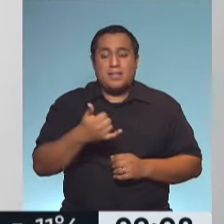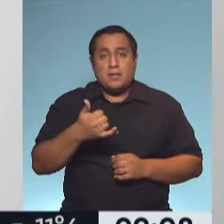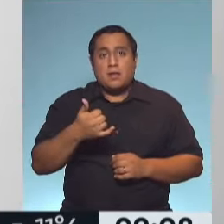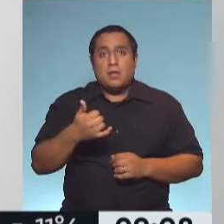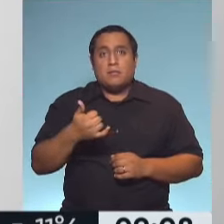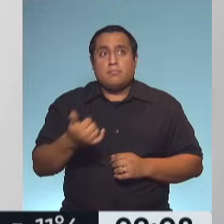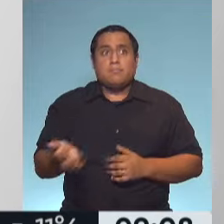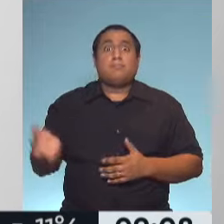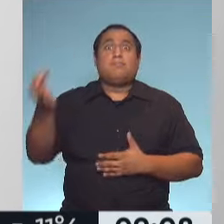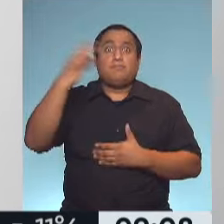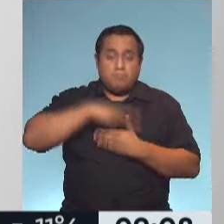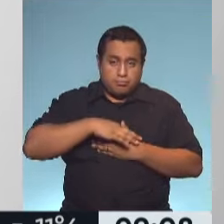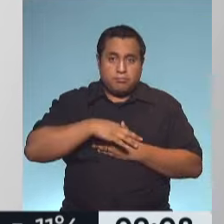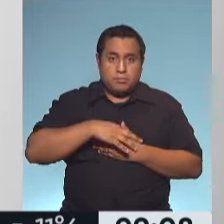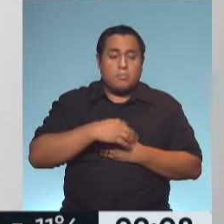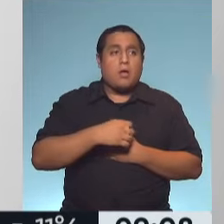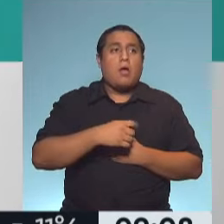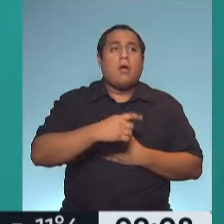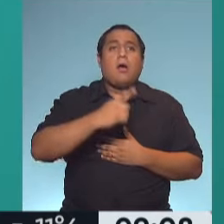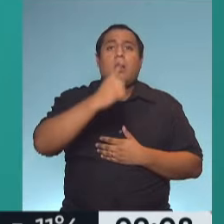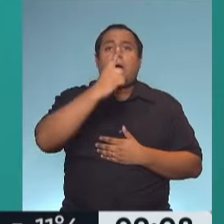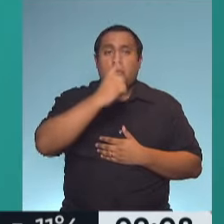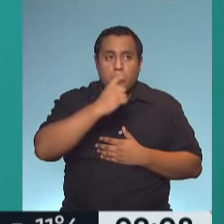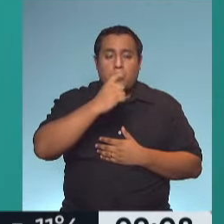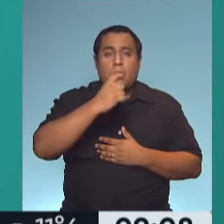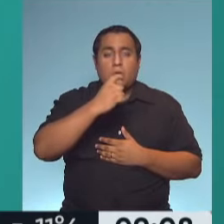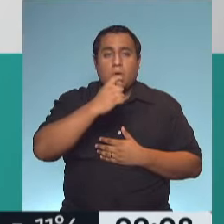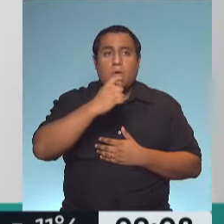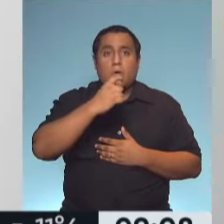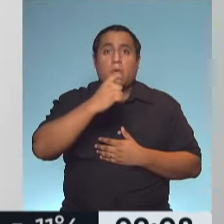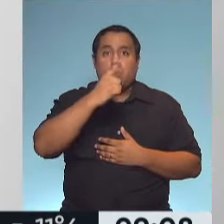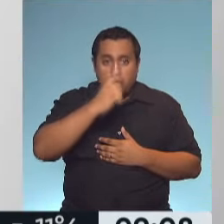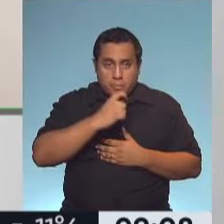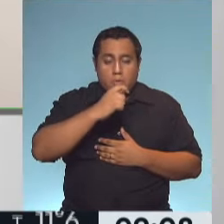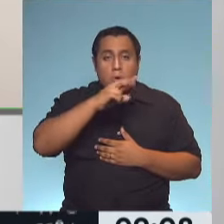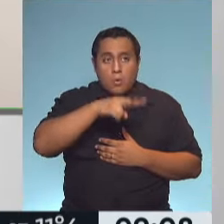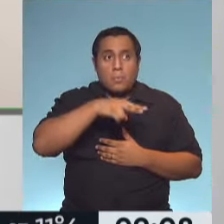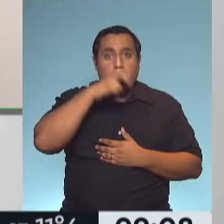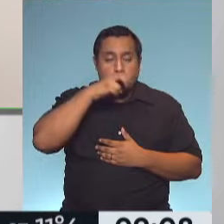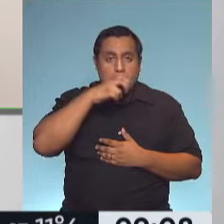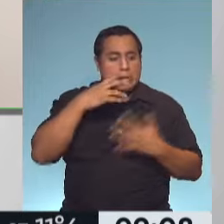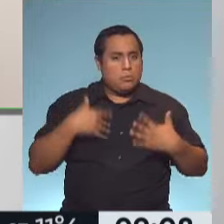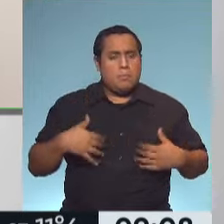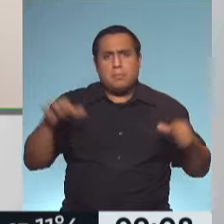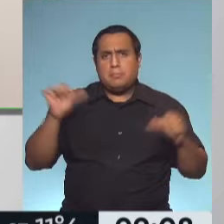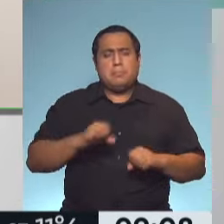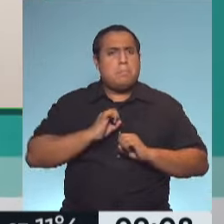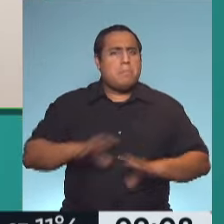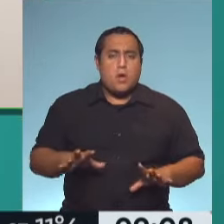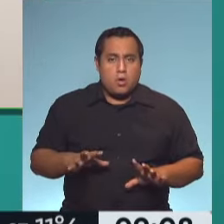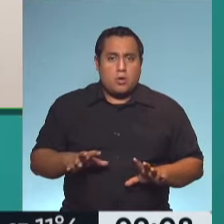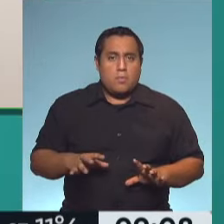inhalados o por vibrar producía más crisis o eventos más graves. Ahora, por el contrario, incluso un trabajo